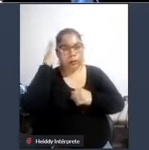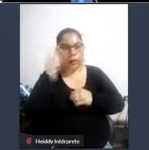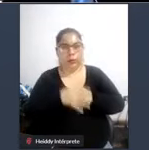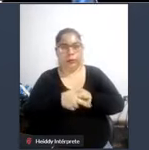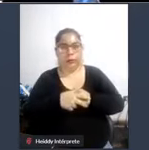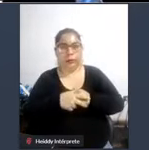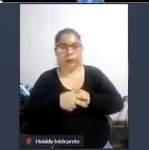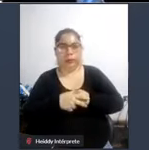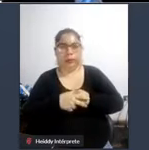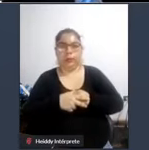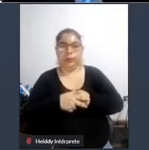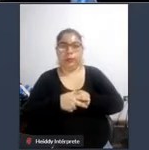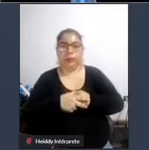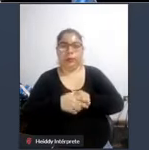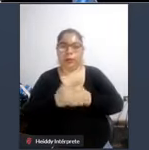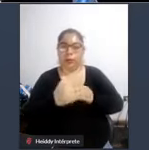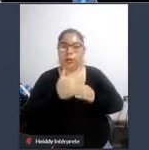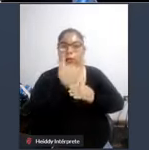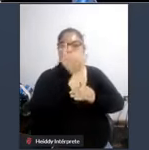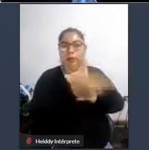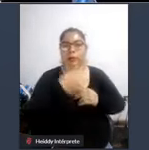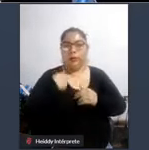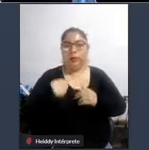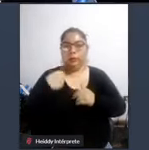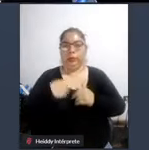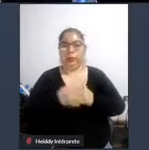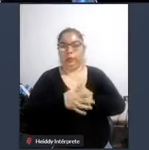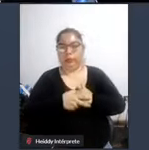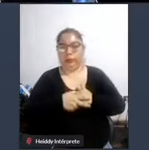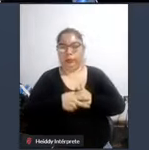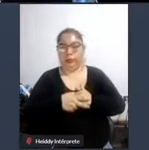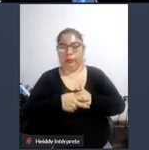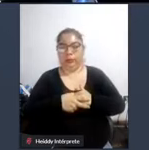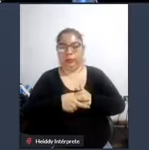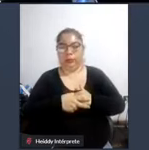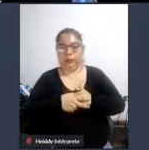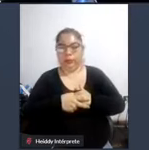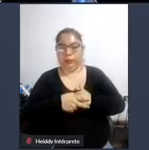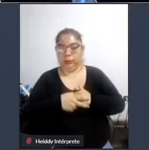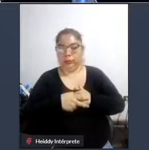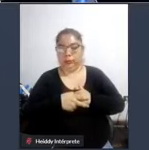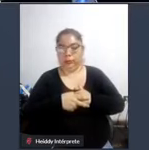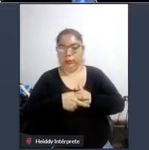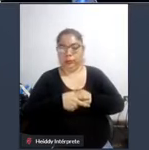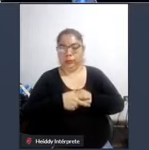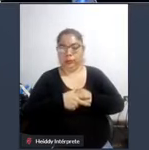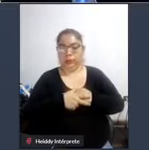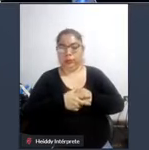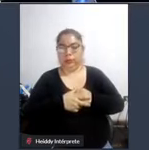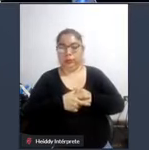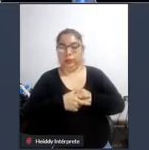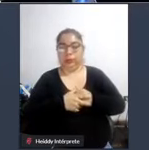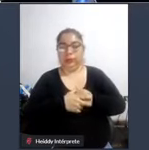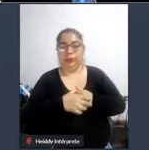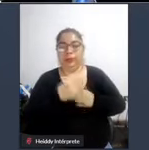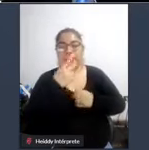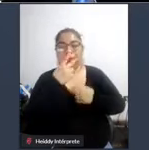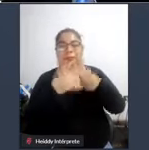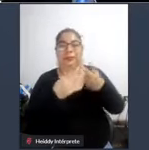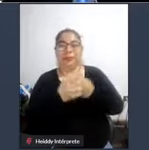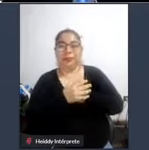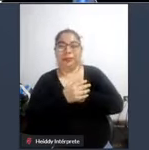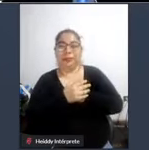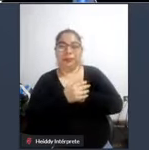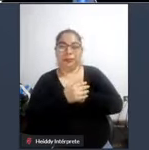a través de las municipalidades y las las OMAPEDS podría hacerse una labor de campo que